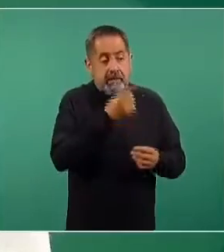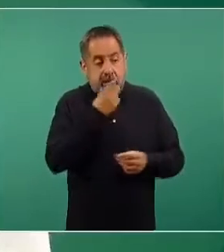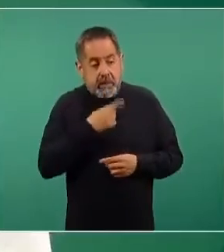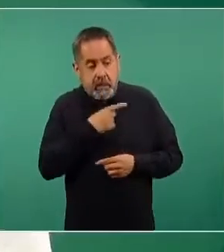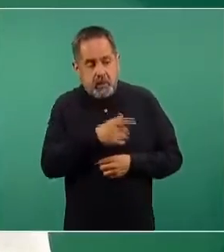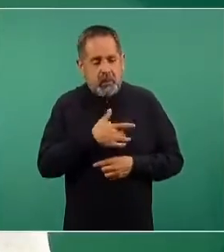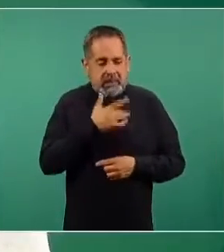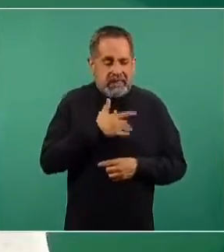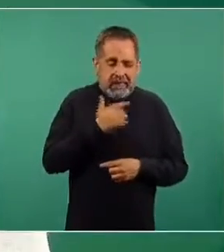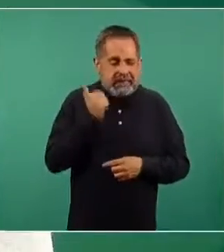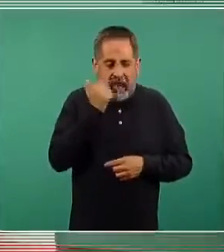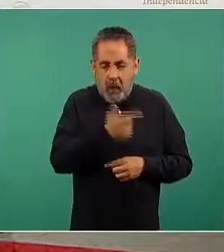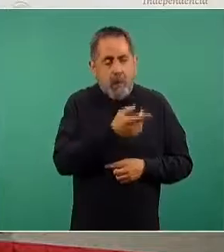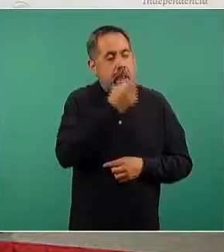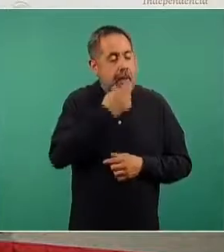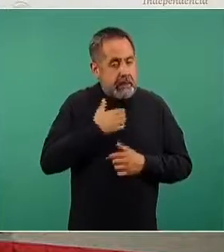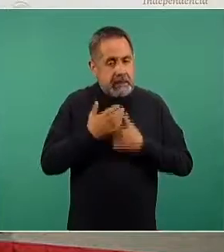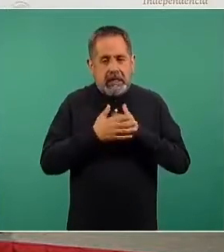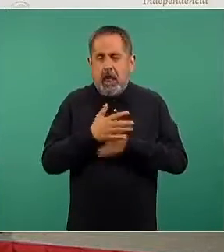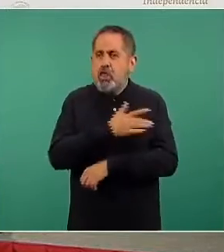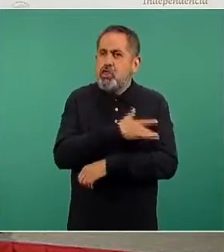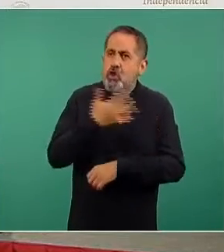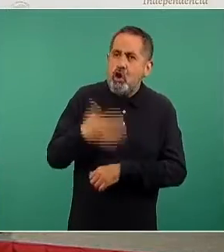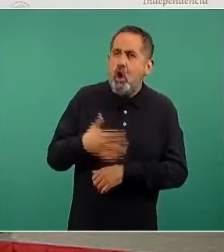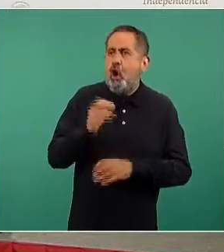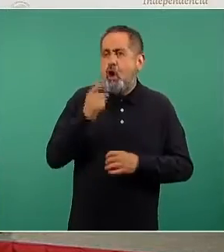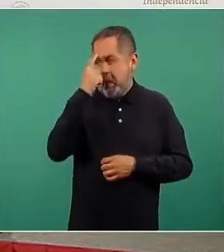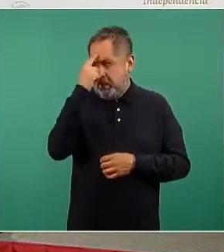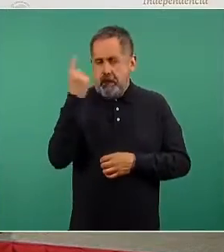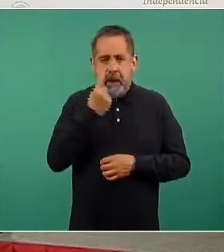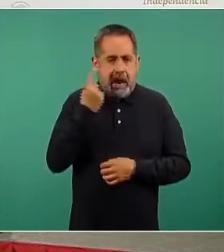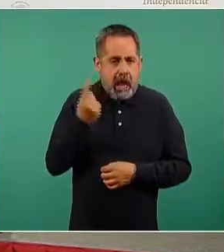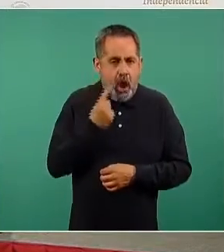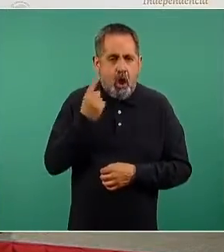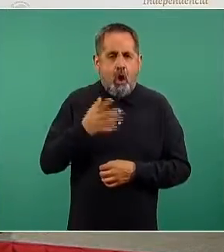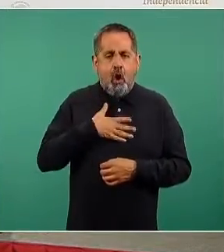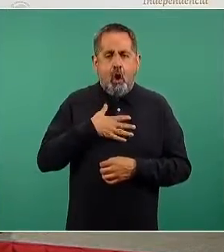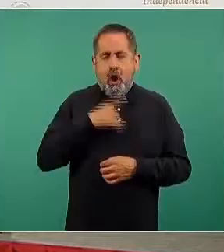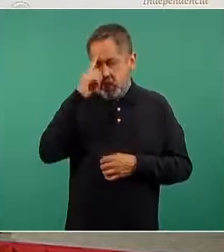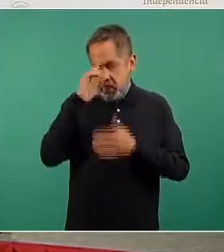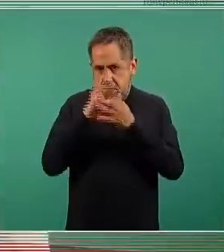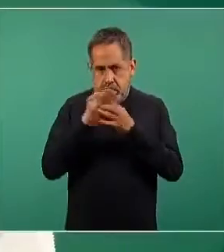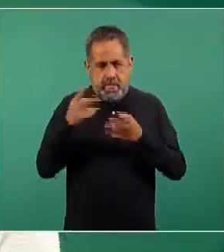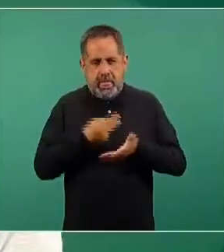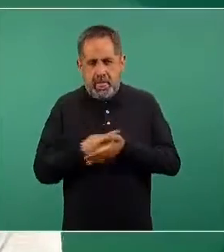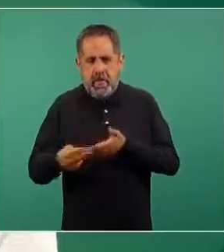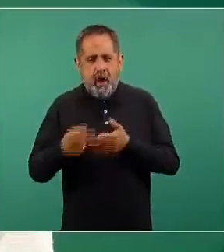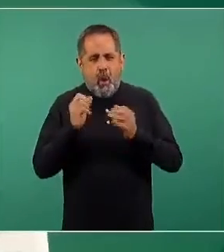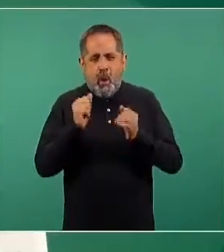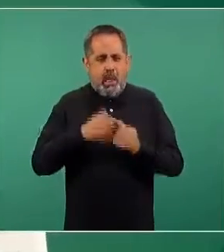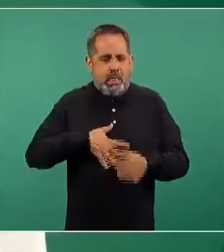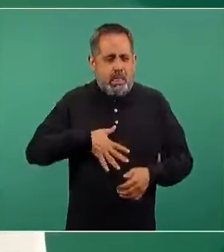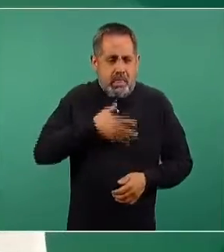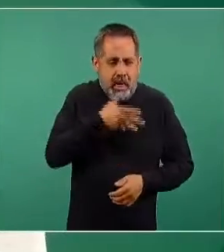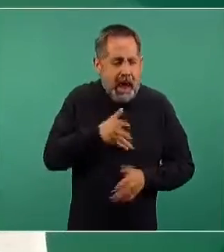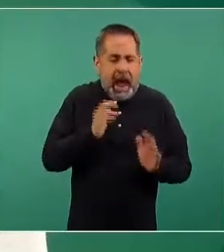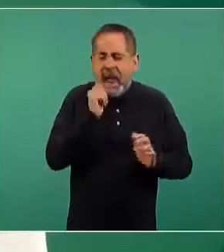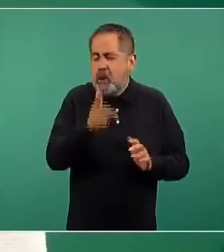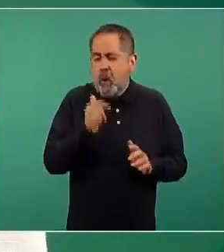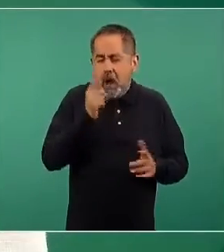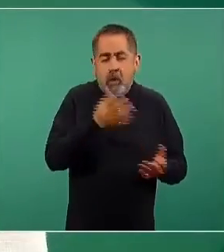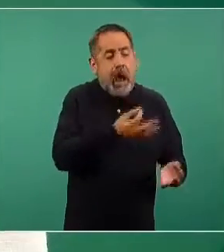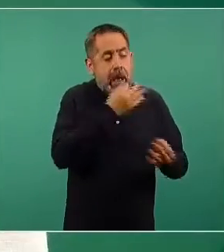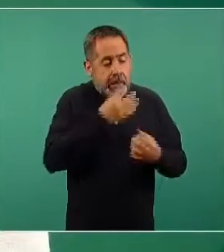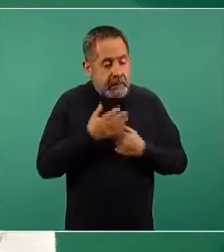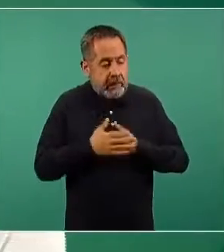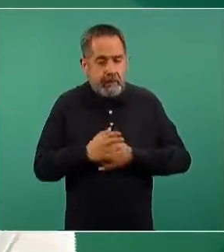si es que presentan alguna molestia, dolor, mareo, sensación de que se van a desmayar, náusea, etcétera. Hemos detectado